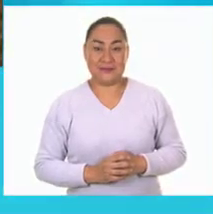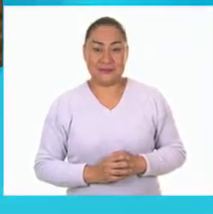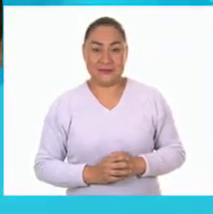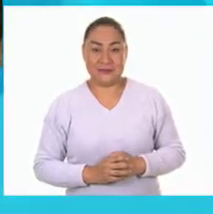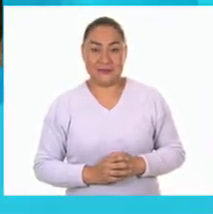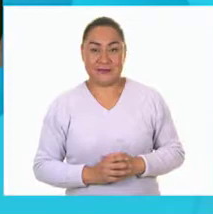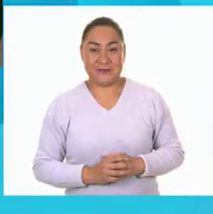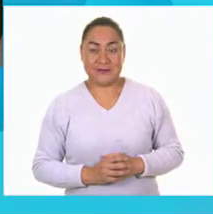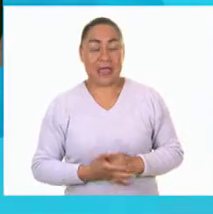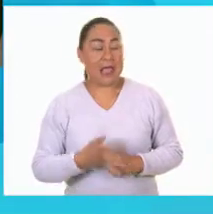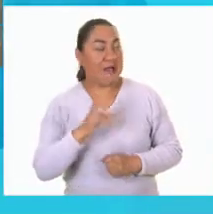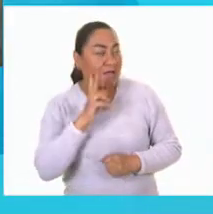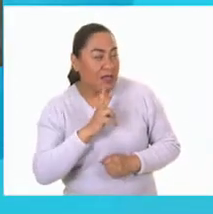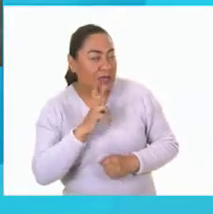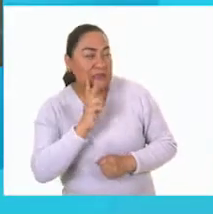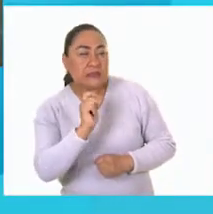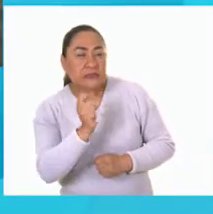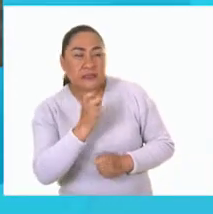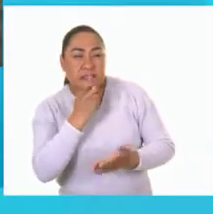Vamos a ver.